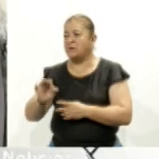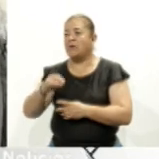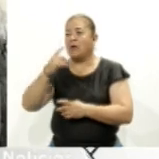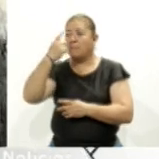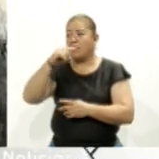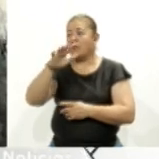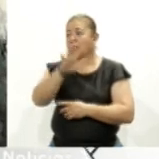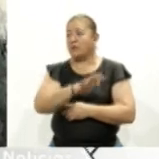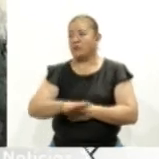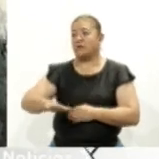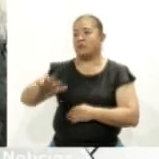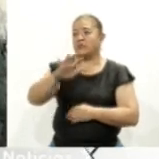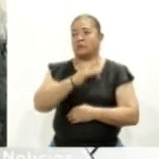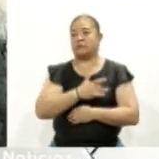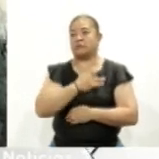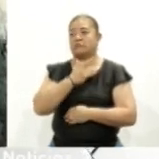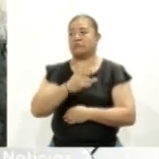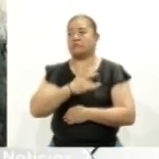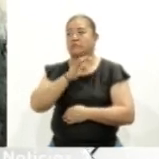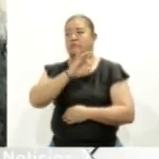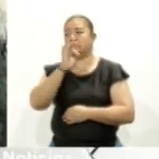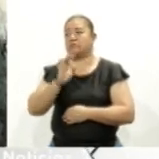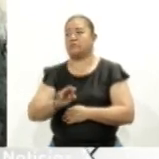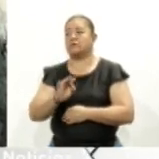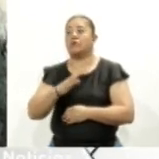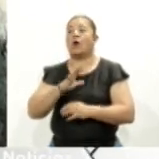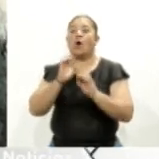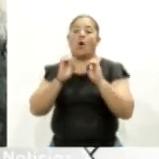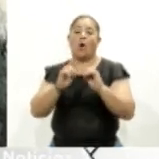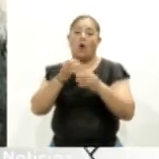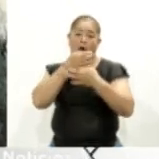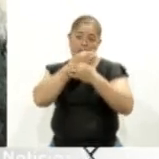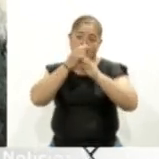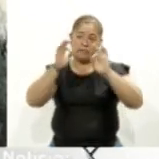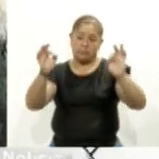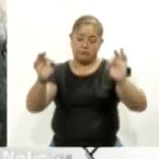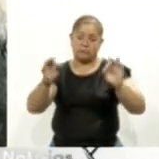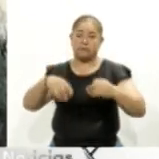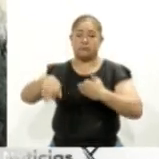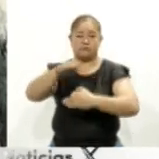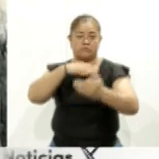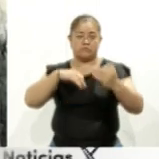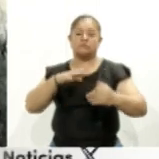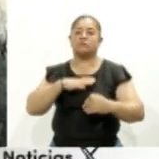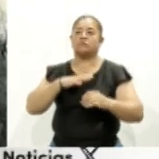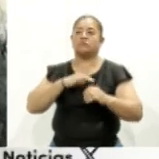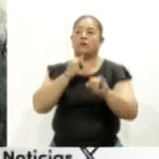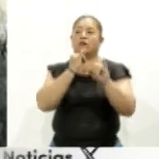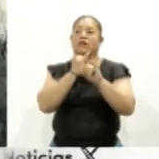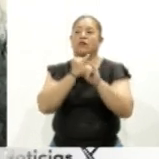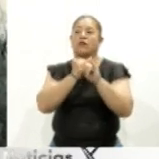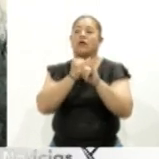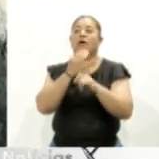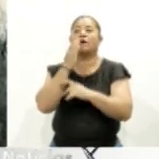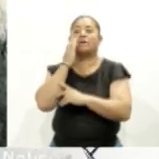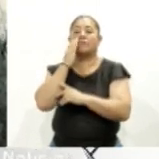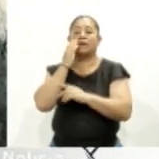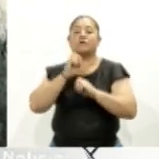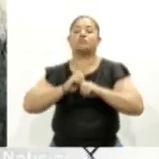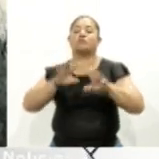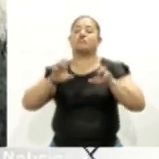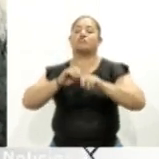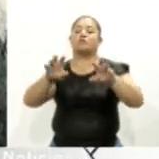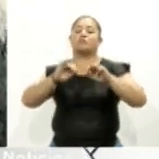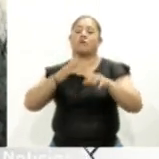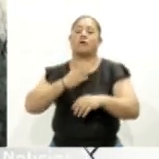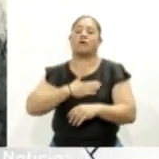ofertar descuentos o promociones que ya empiezan a circular en algunas redes sociales, en nuestra página de la